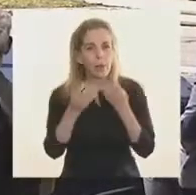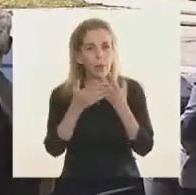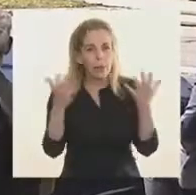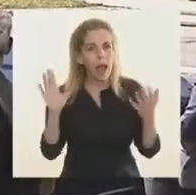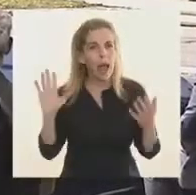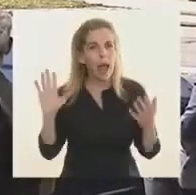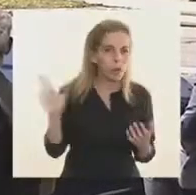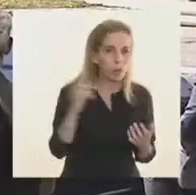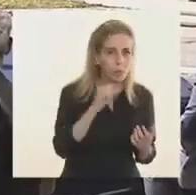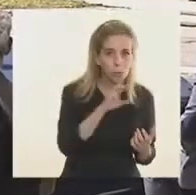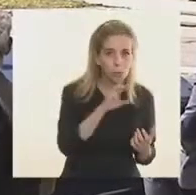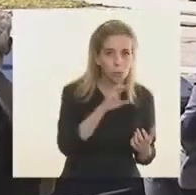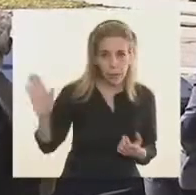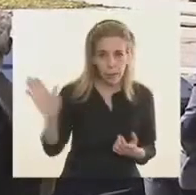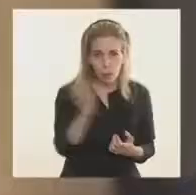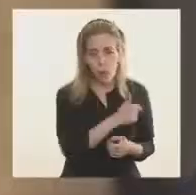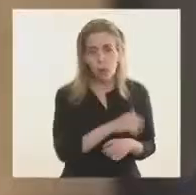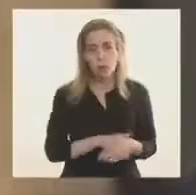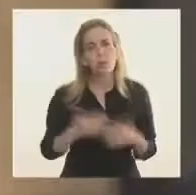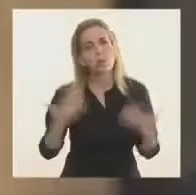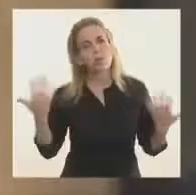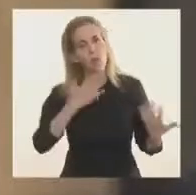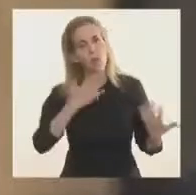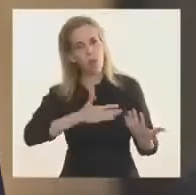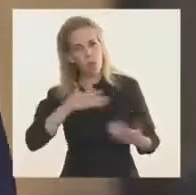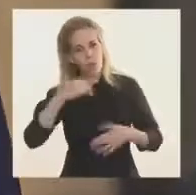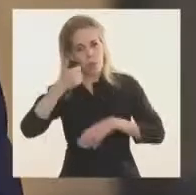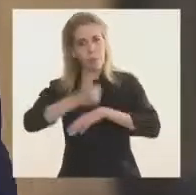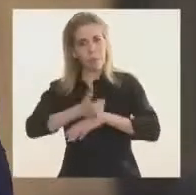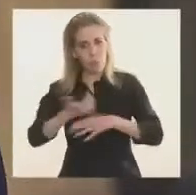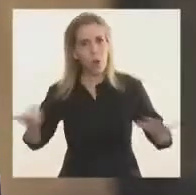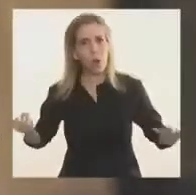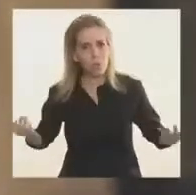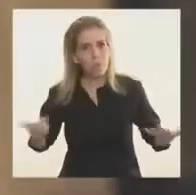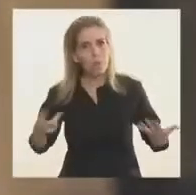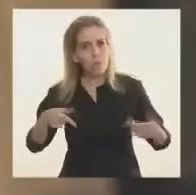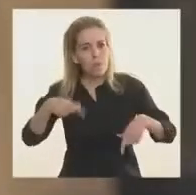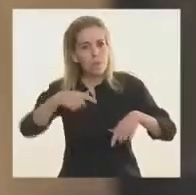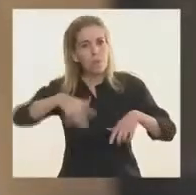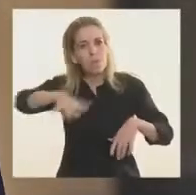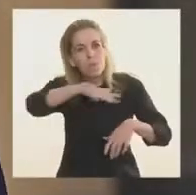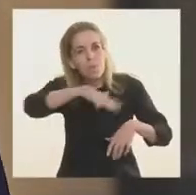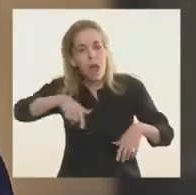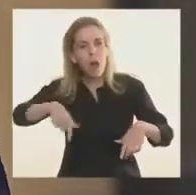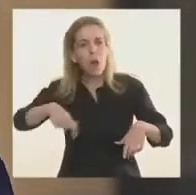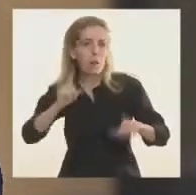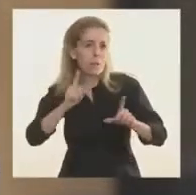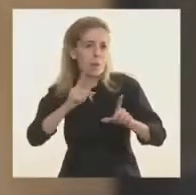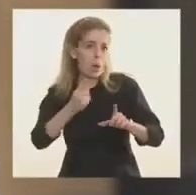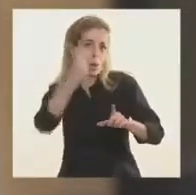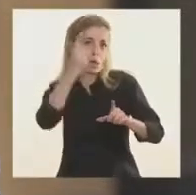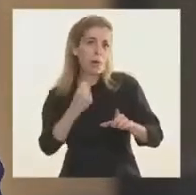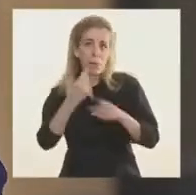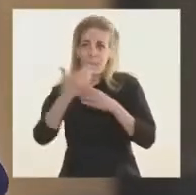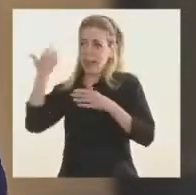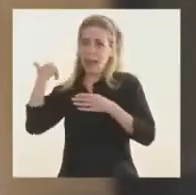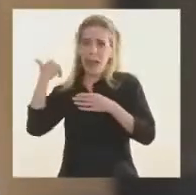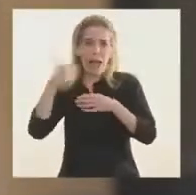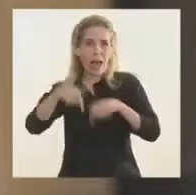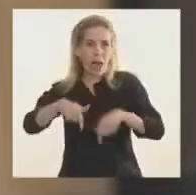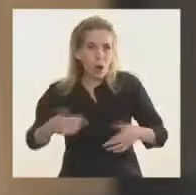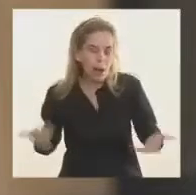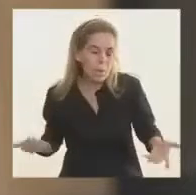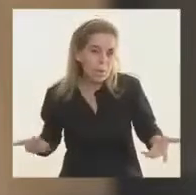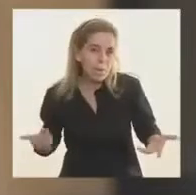todos, a todas. Un gusto estar acá, ¿no? Haciendo algo que venimos haciendo el primer día. Cuando